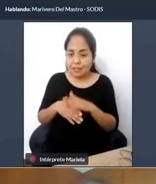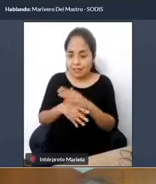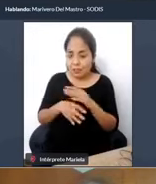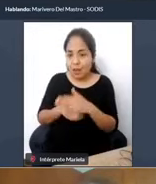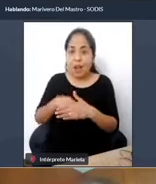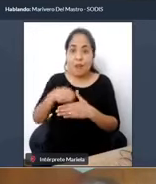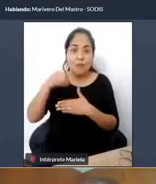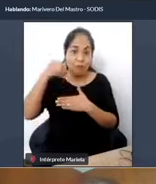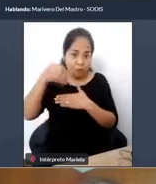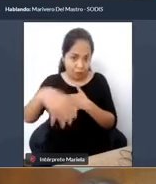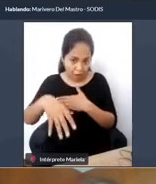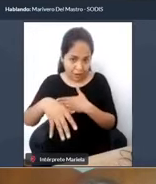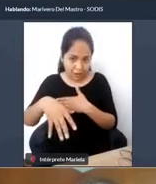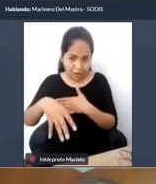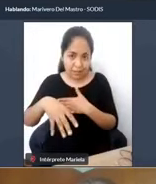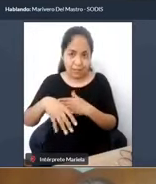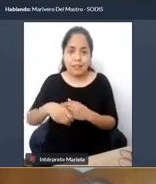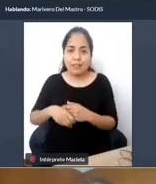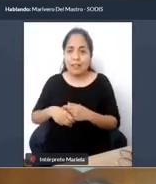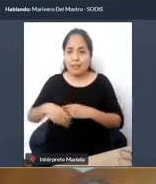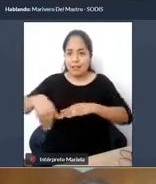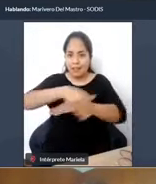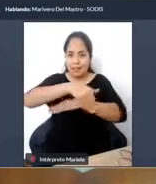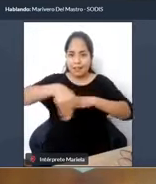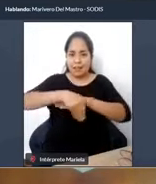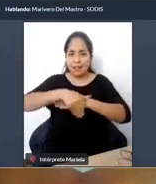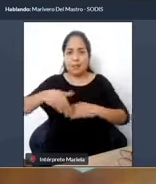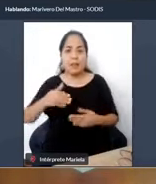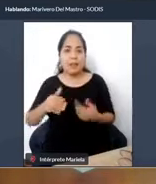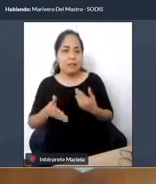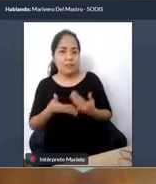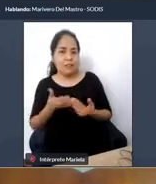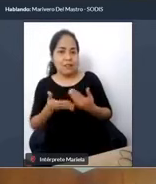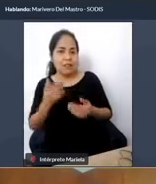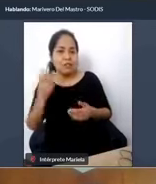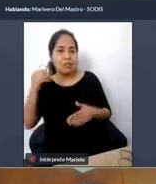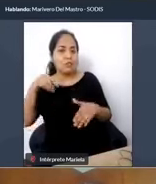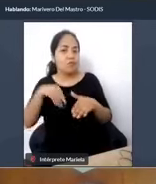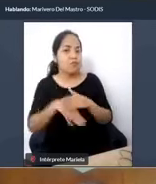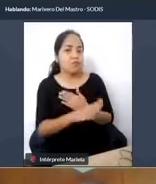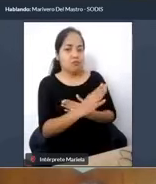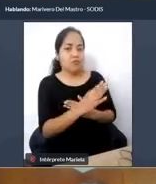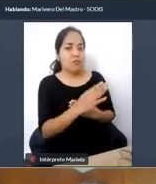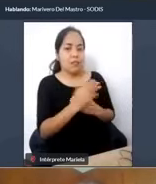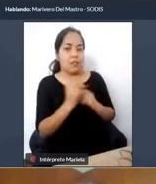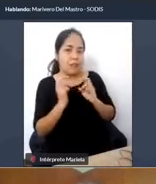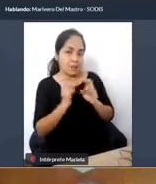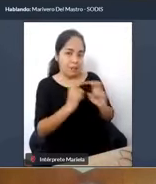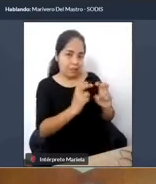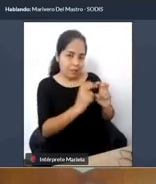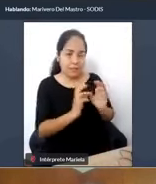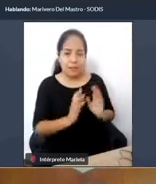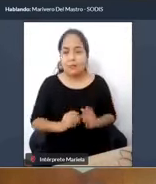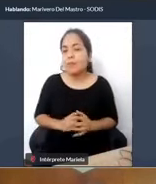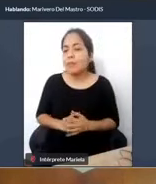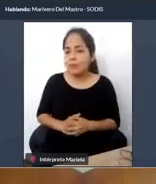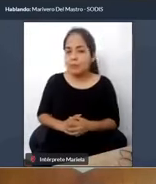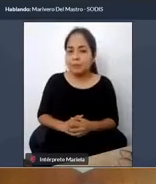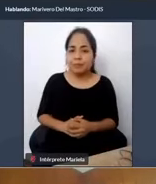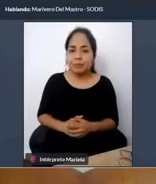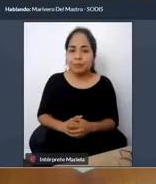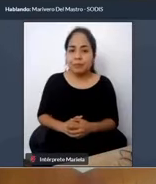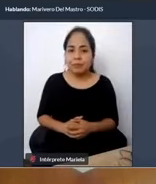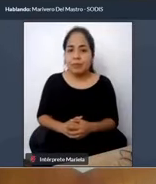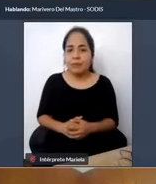las estaciones del metro. El objetivo, claro, de este recurso, ¿no?, de los encaminamientos es direccionar